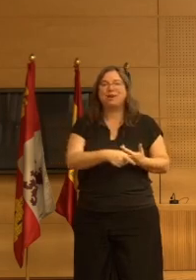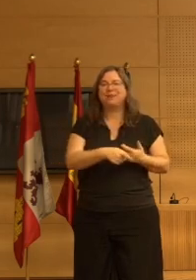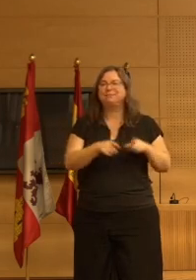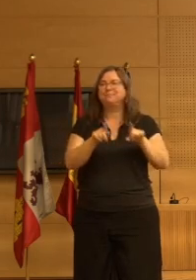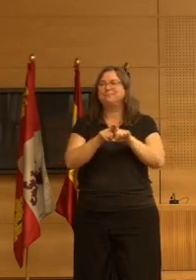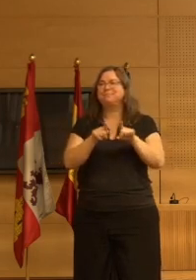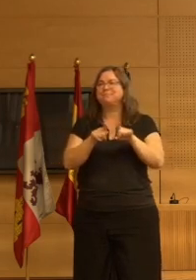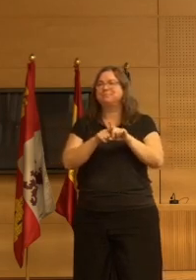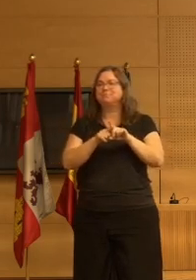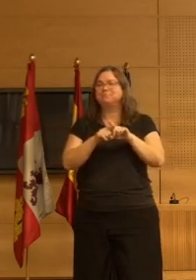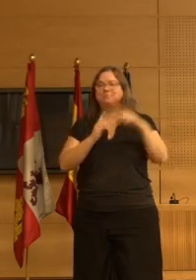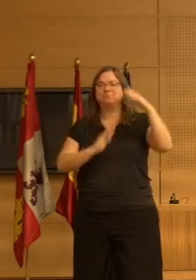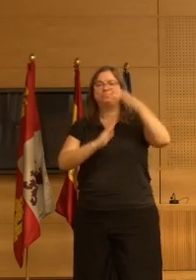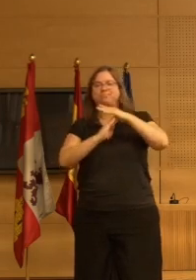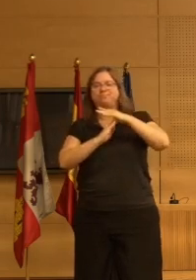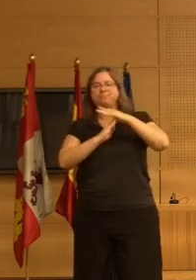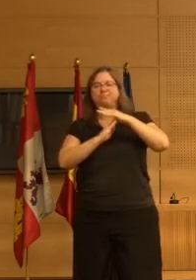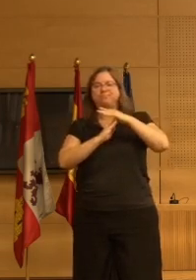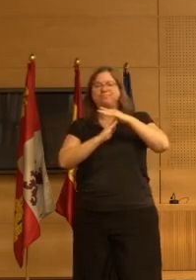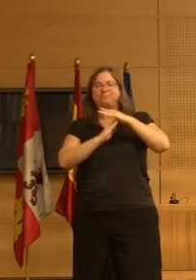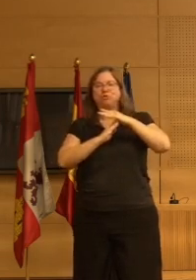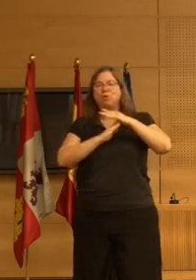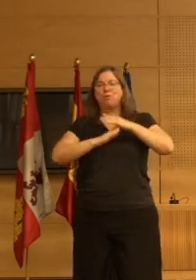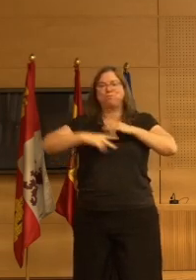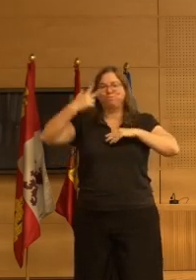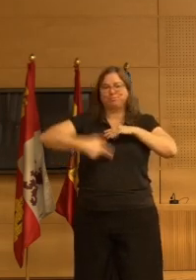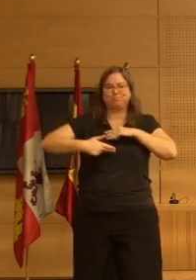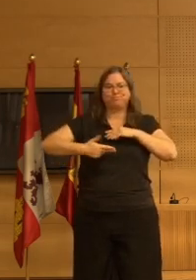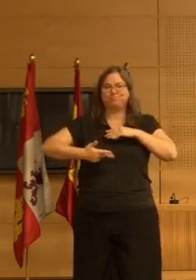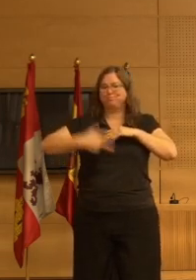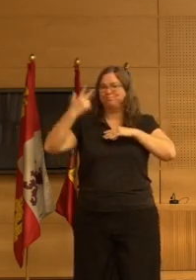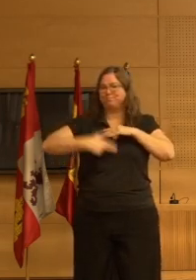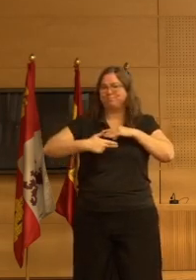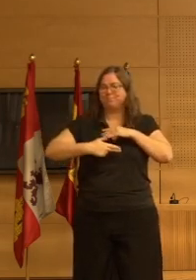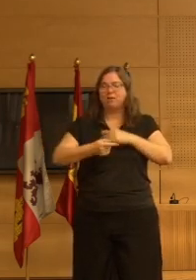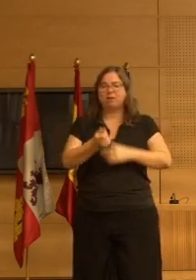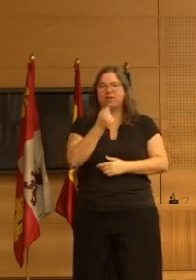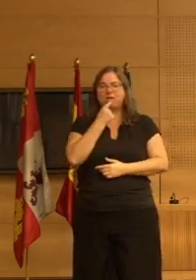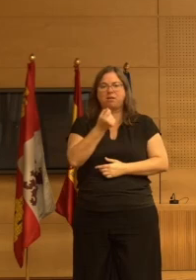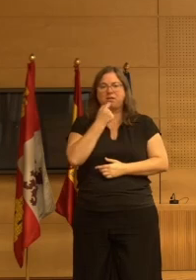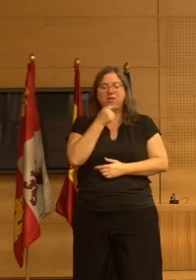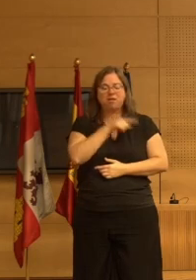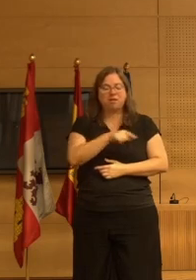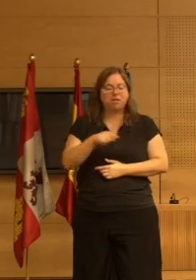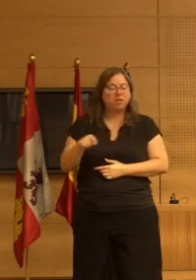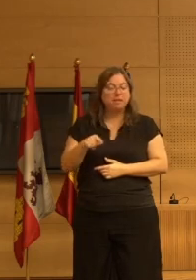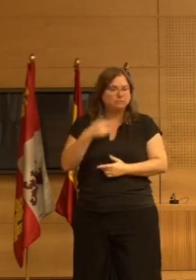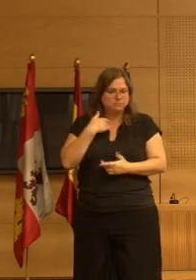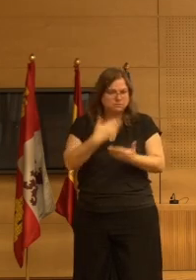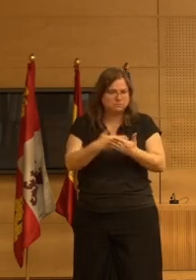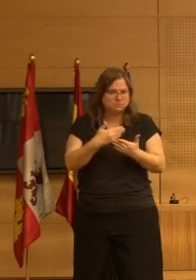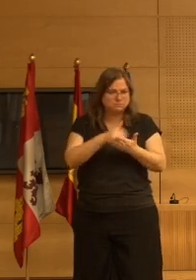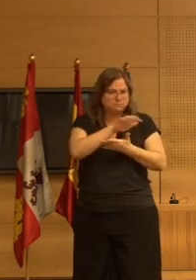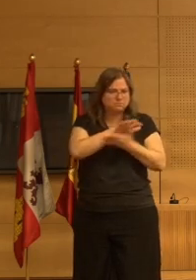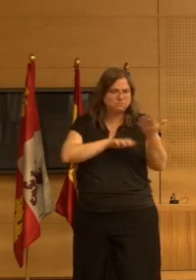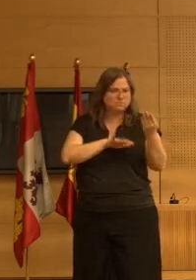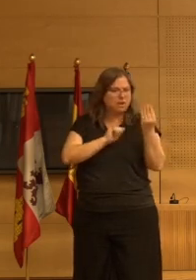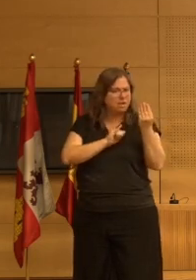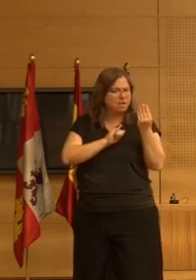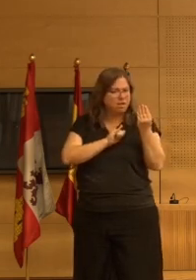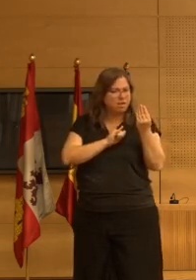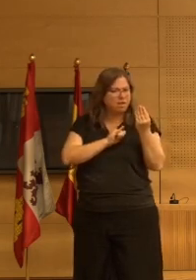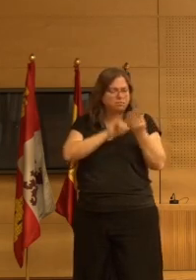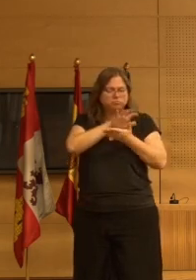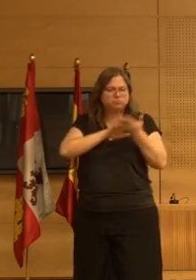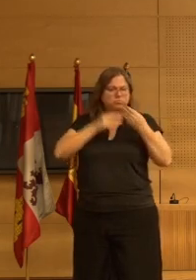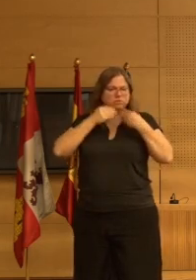cortados están castrados o sea porque todos estos fármacos lo que hacen y está descrito en la literatura de